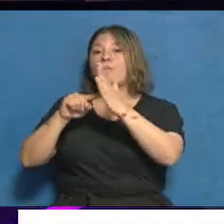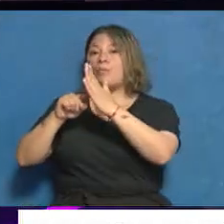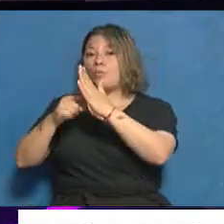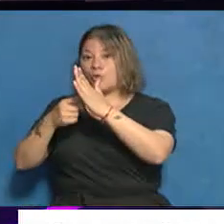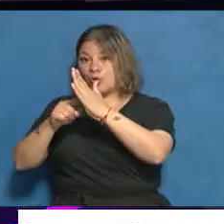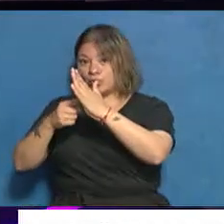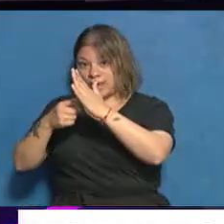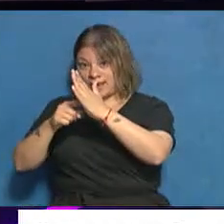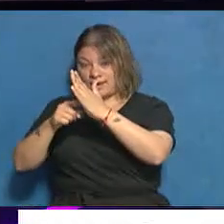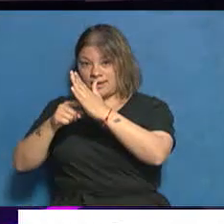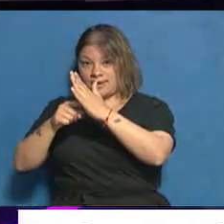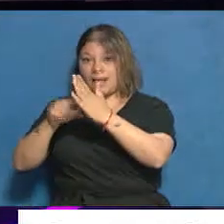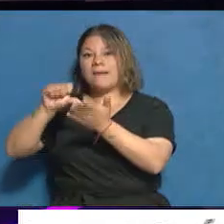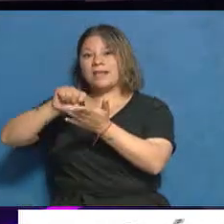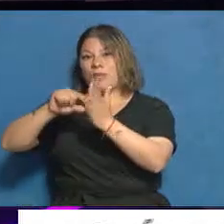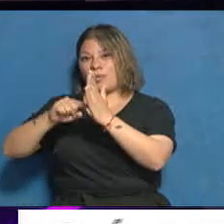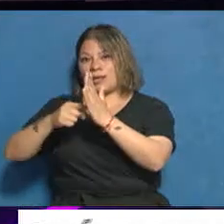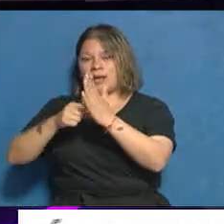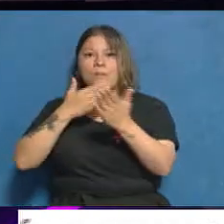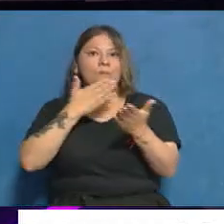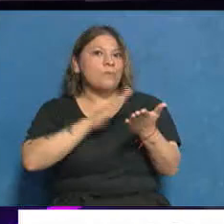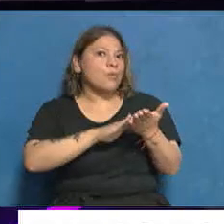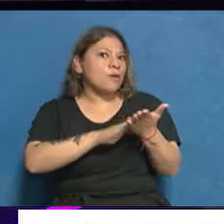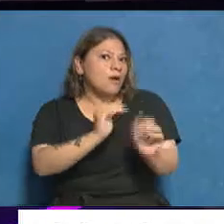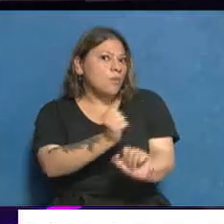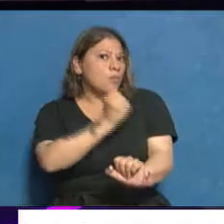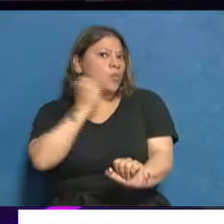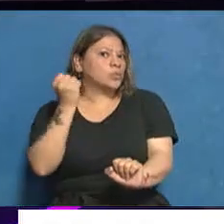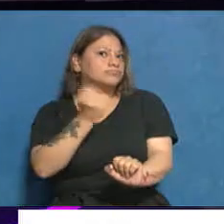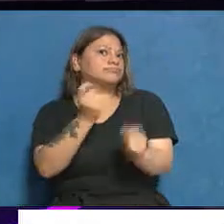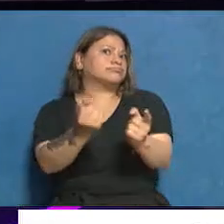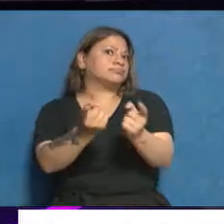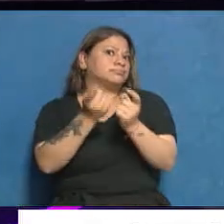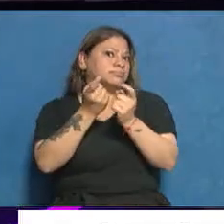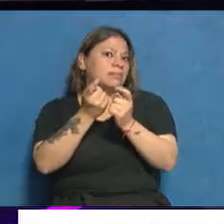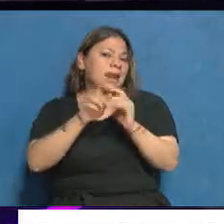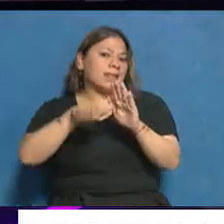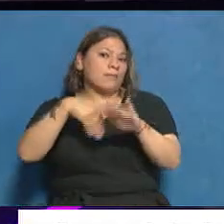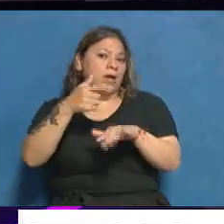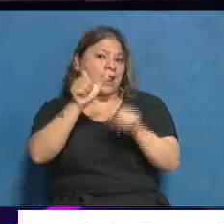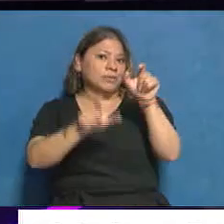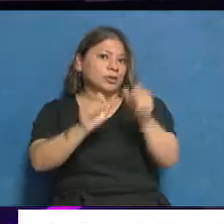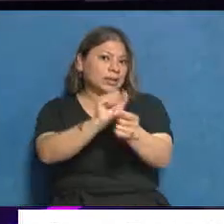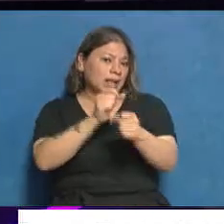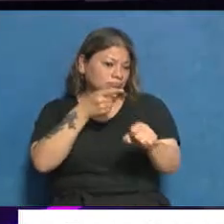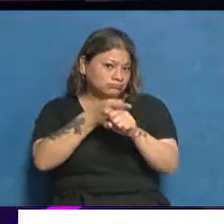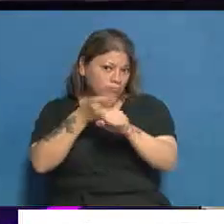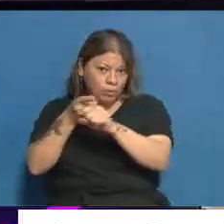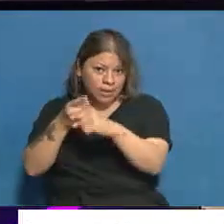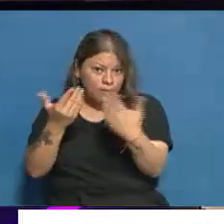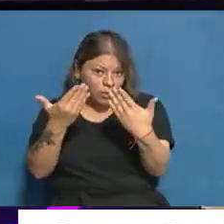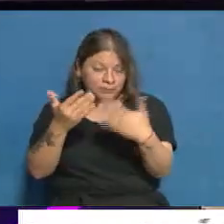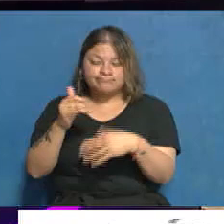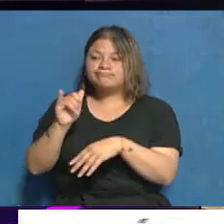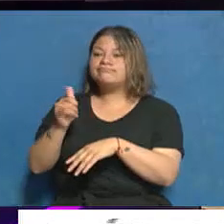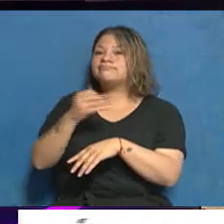y Ciudad Autónoma. La prueba fundamental que se necesita para, digamos, poder imputar después a las personas detenidas, Eva, ¿no? Así es,